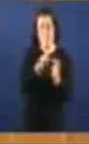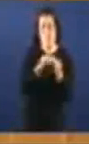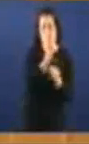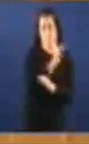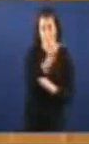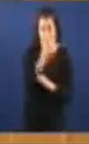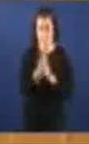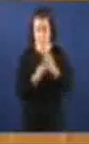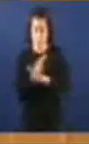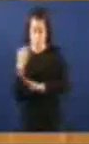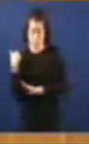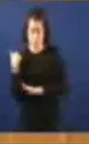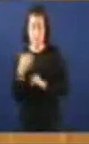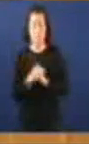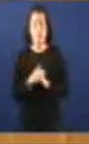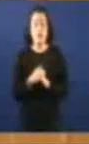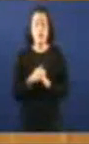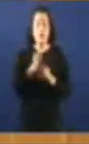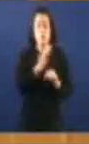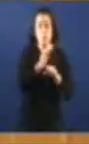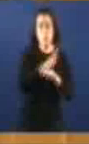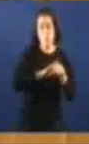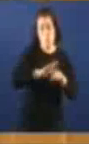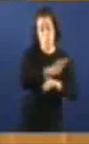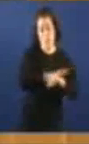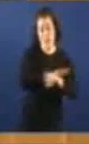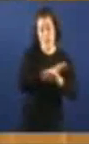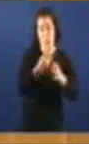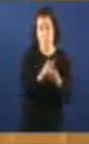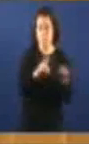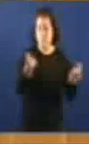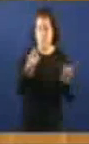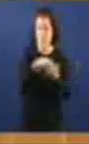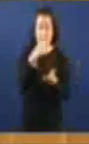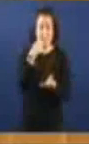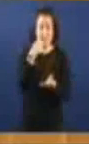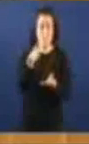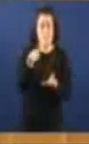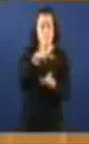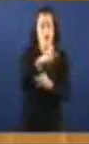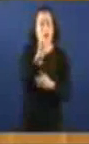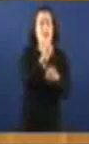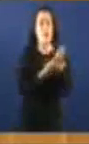pasada E na actual E do seu goberno A desaparición Desas entidades Que son entidades de economía social